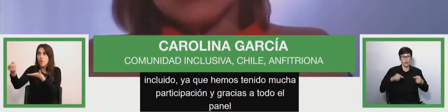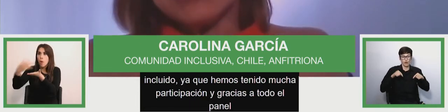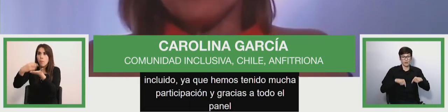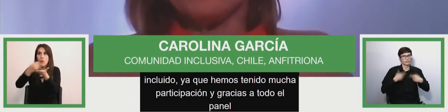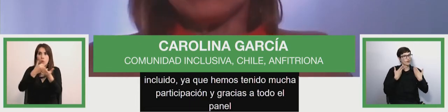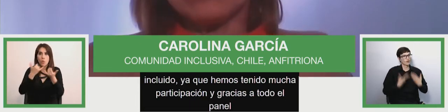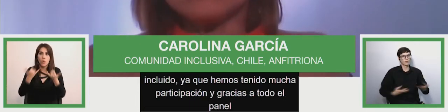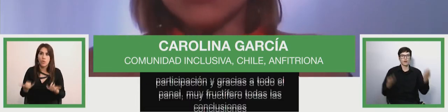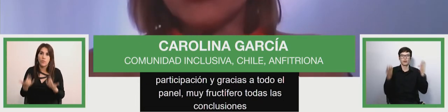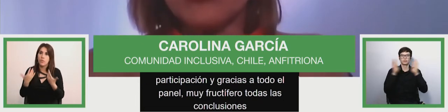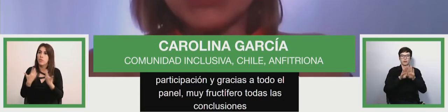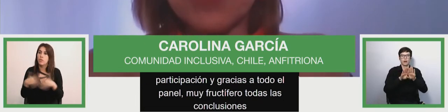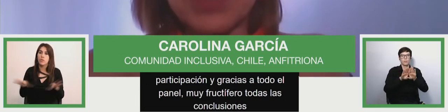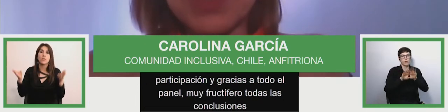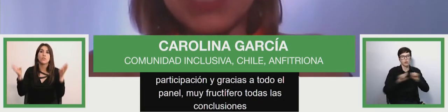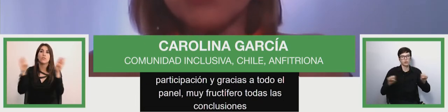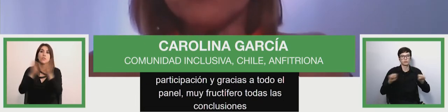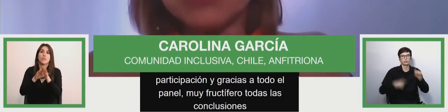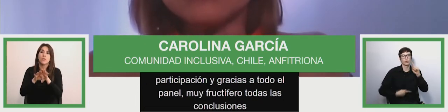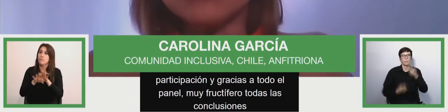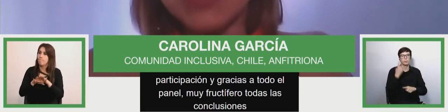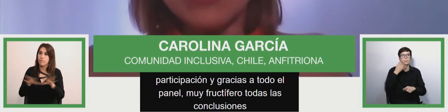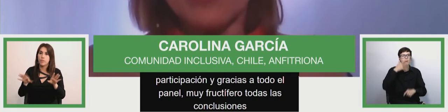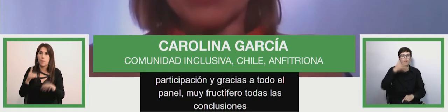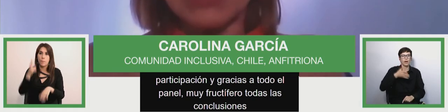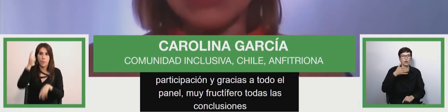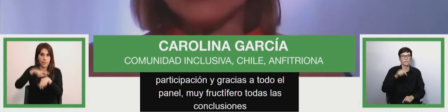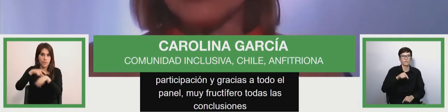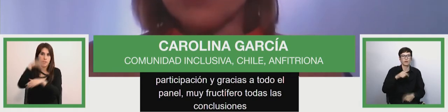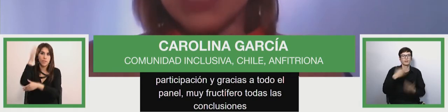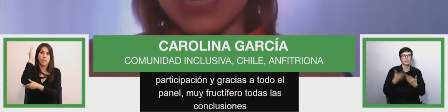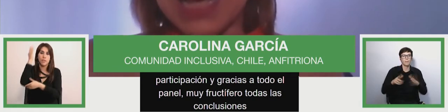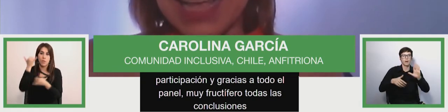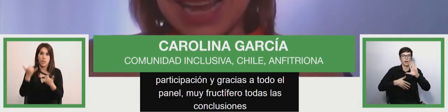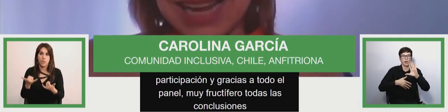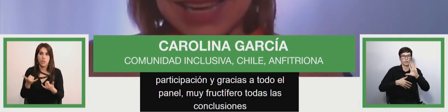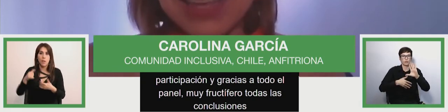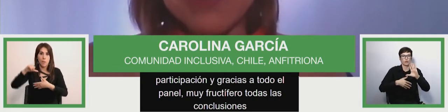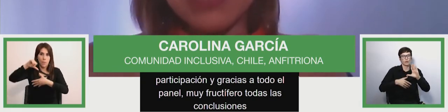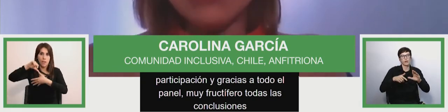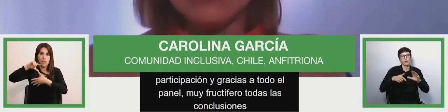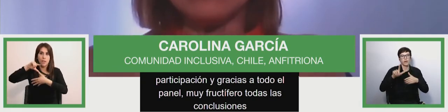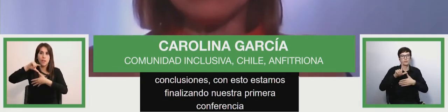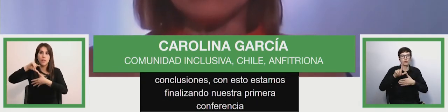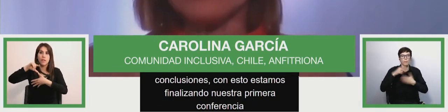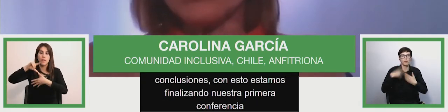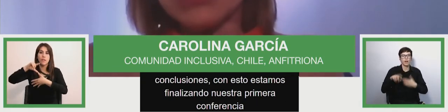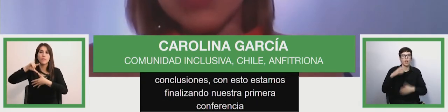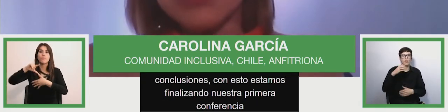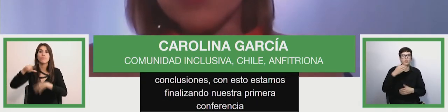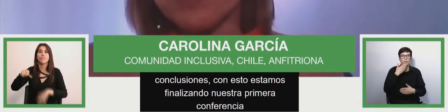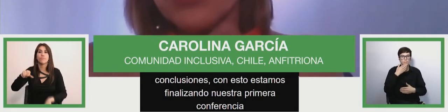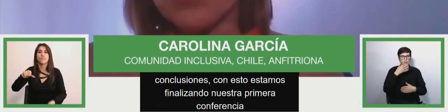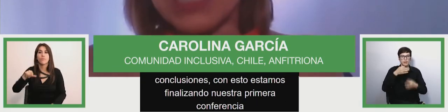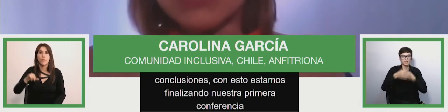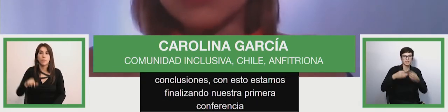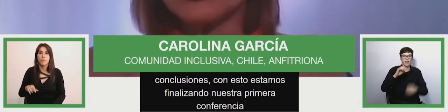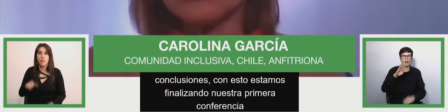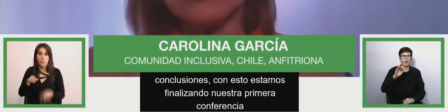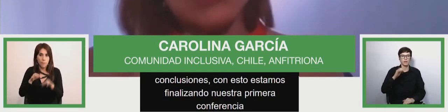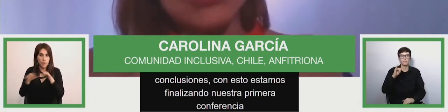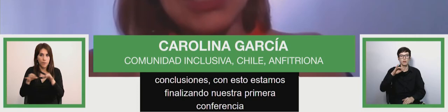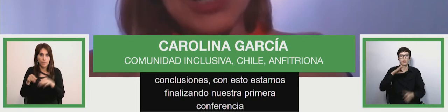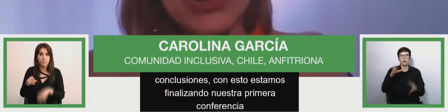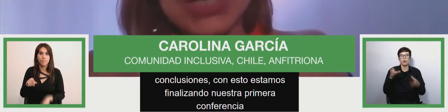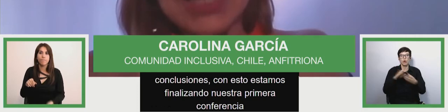ya estamos finalizando nuestra primera conferencia para Latinoamérica el Caribe y la comunidad hispanoparlante